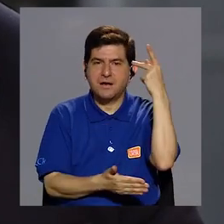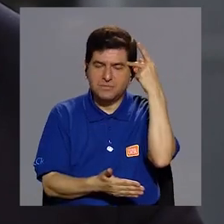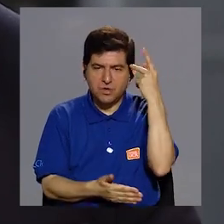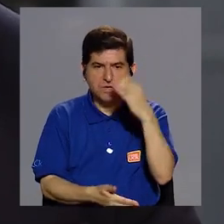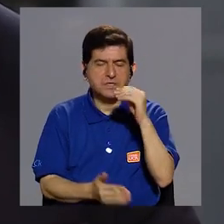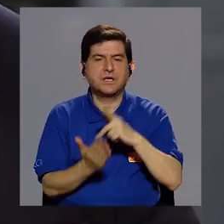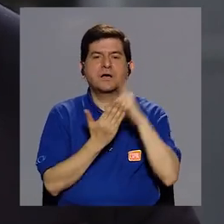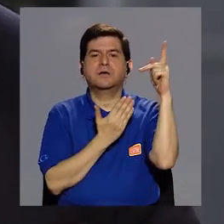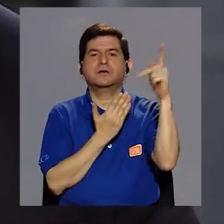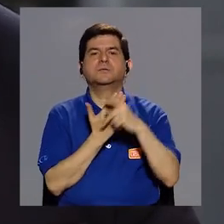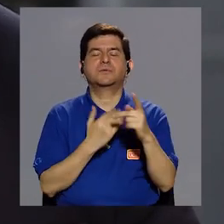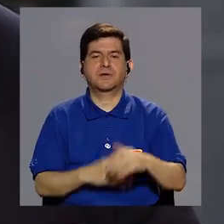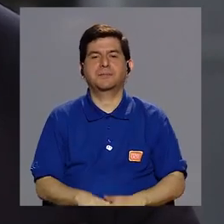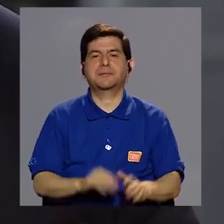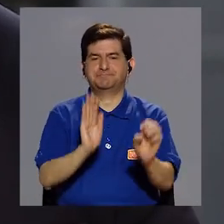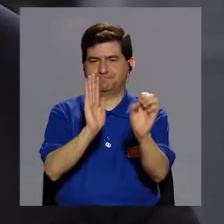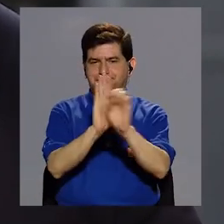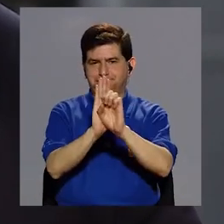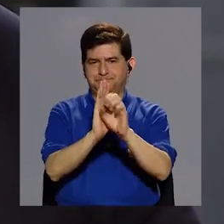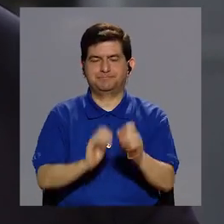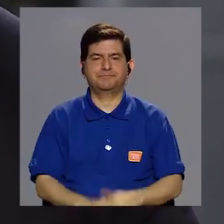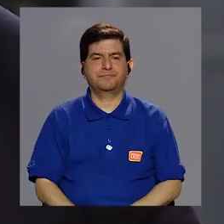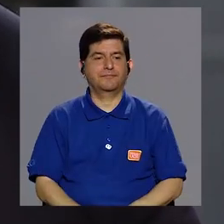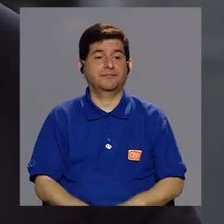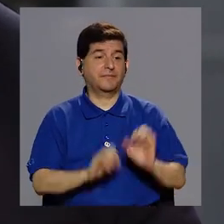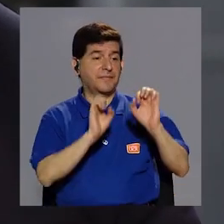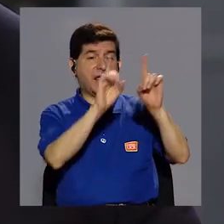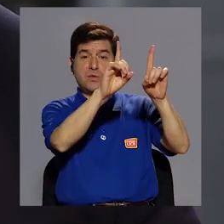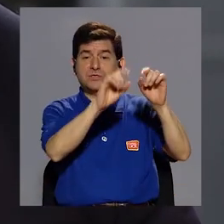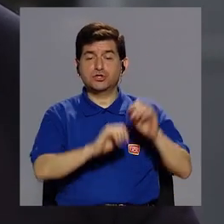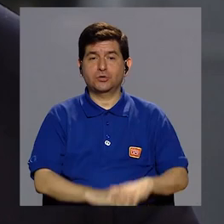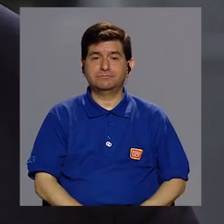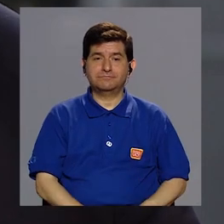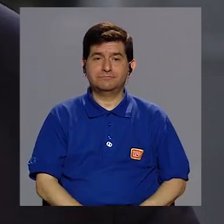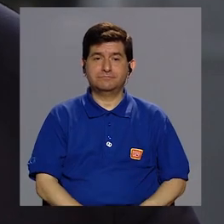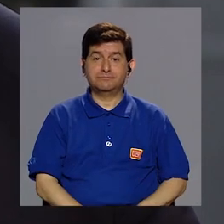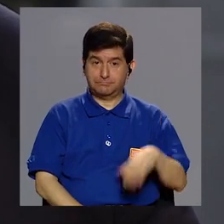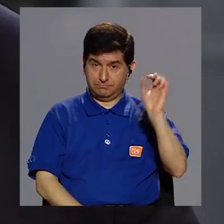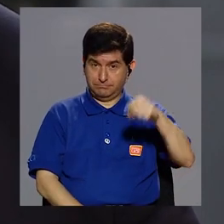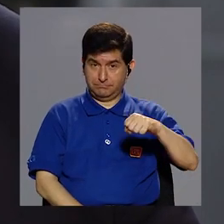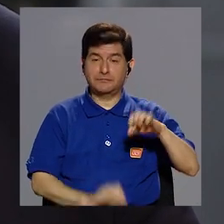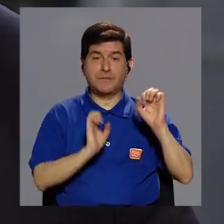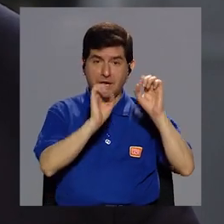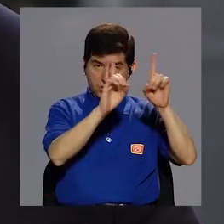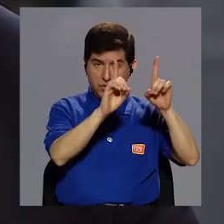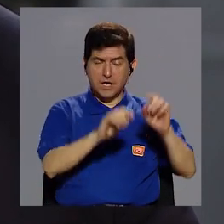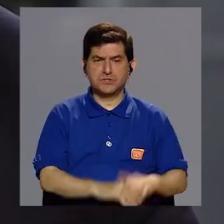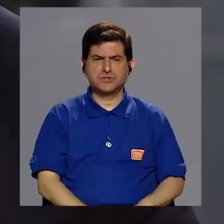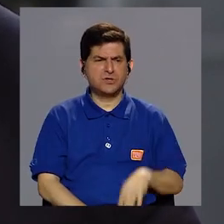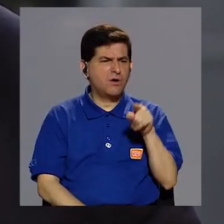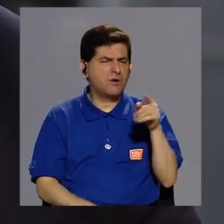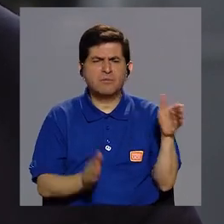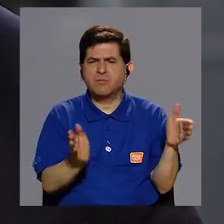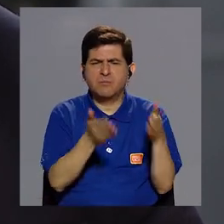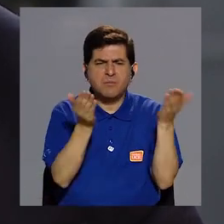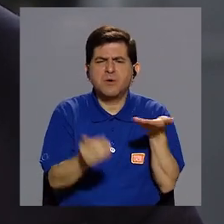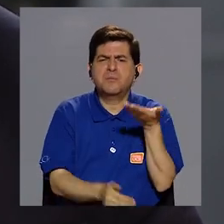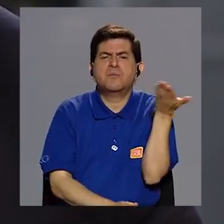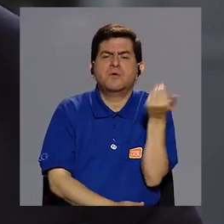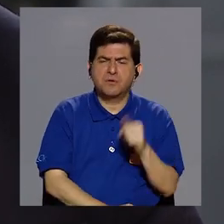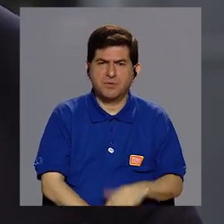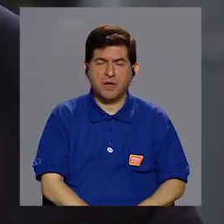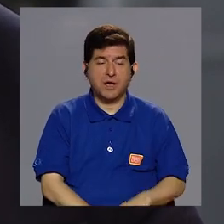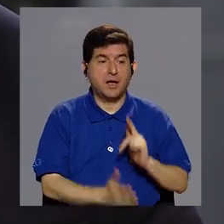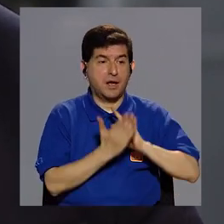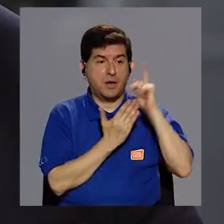parte de sus políticas y de sus programas. Por ejemplo, educación. En educación lo que debería estarse